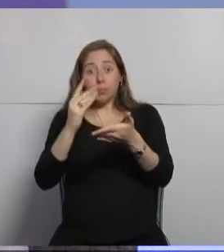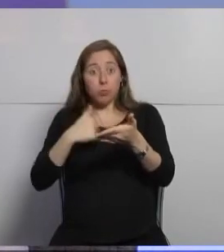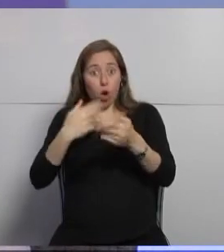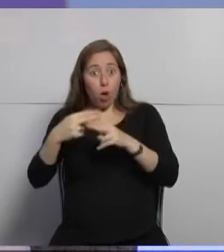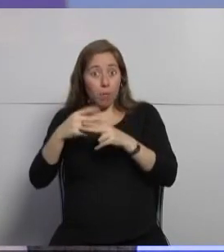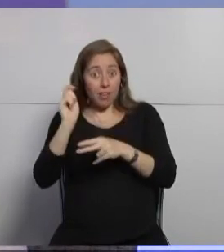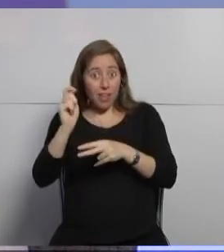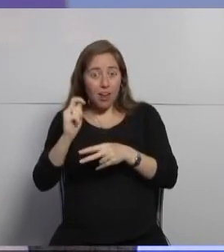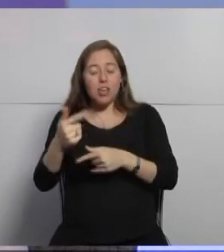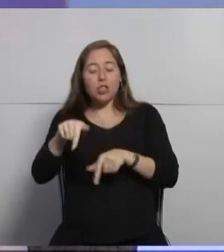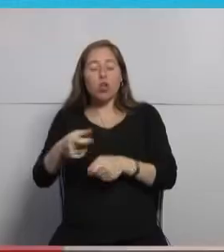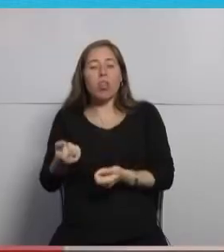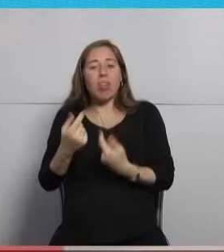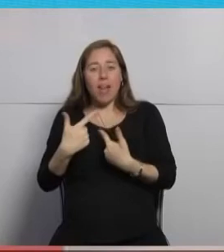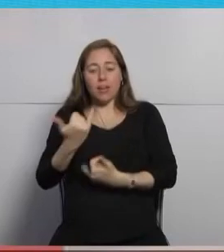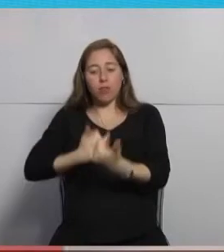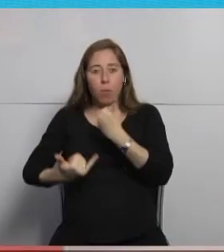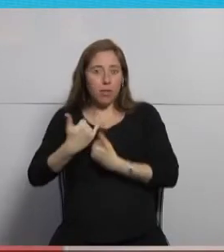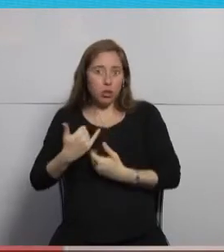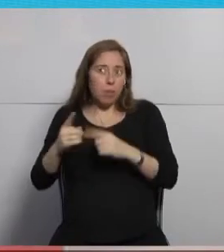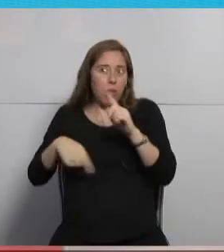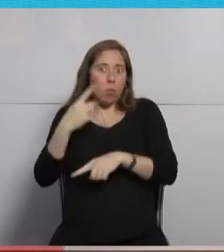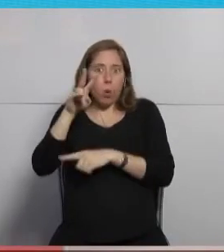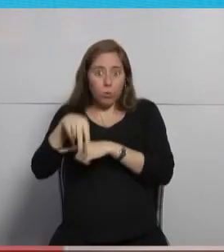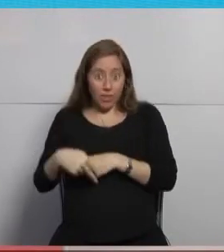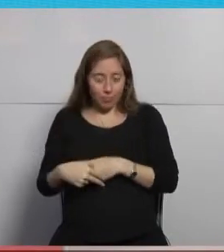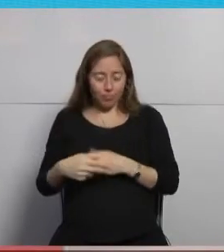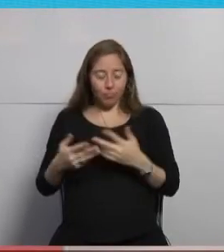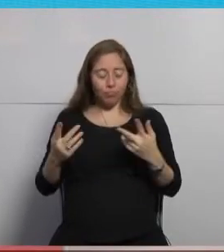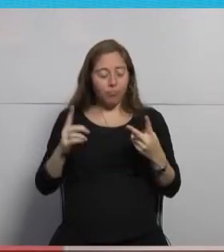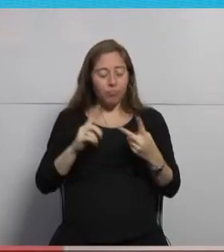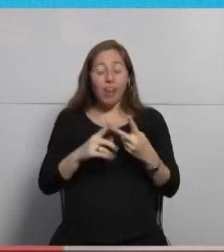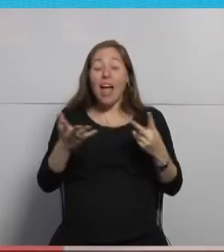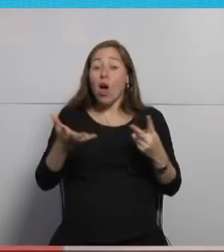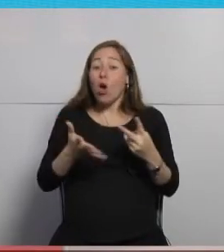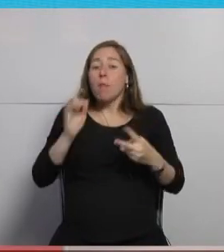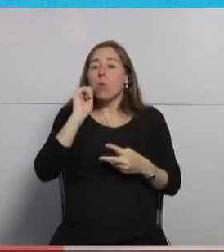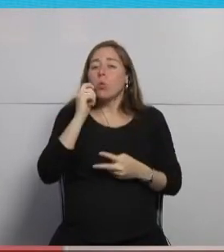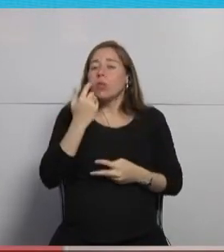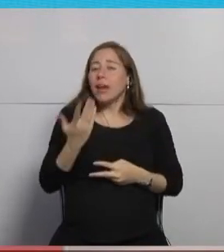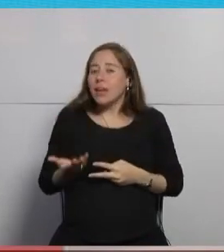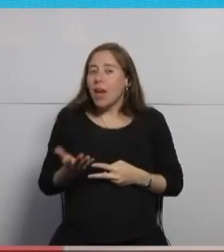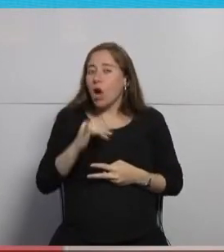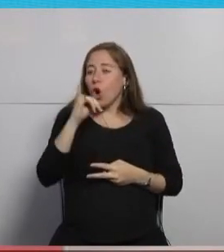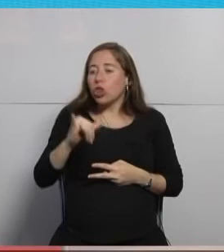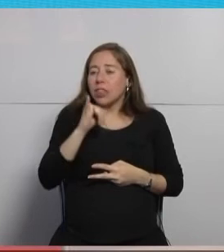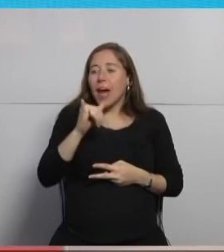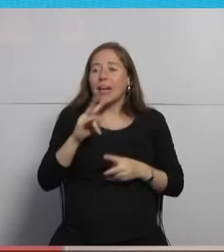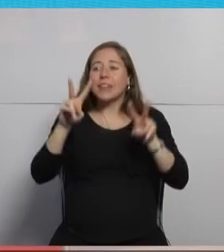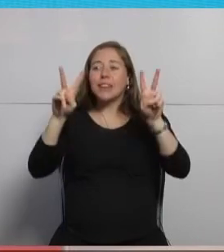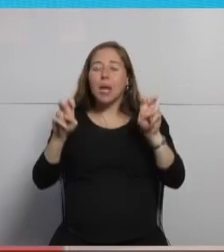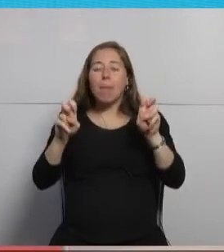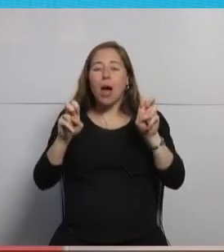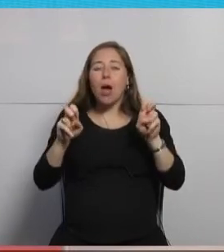información que después podemos utilizar ahora me gustaría hablar un poco sobre sobre OpenShift que es la